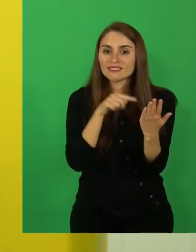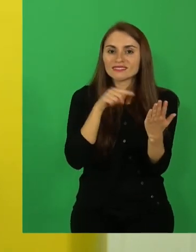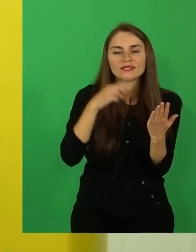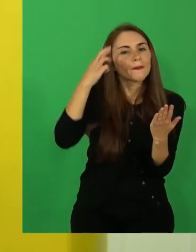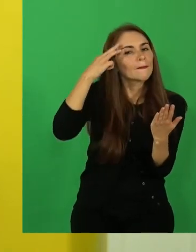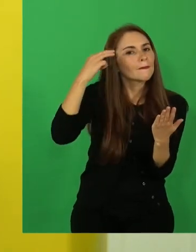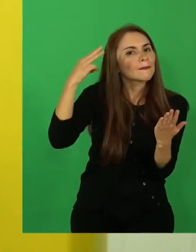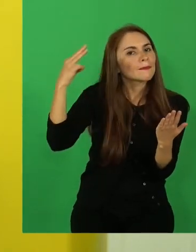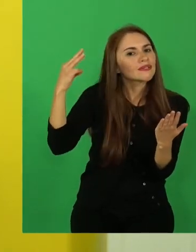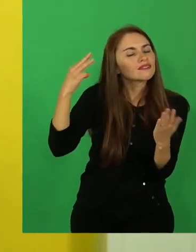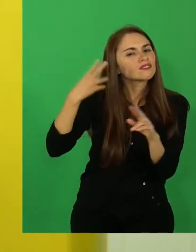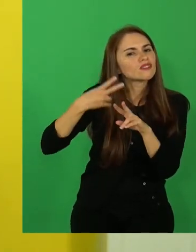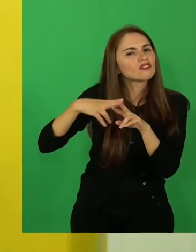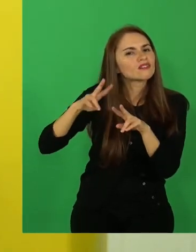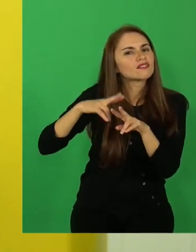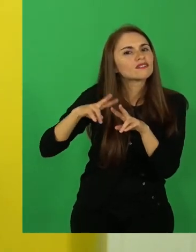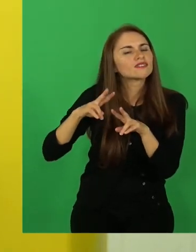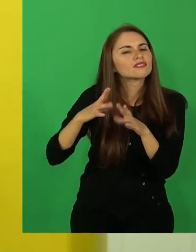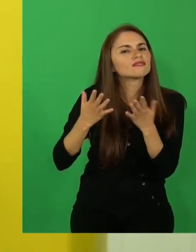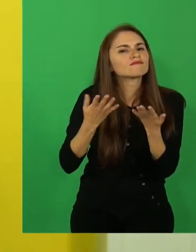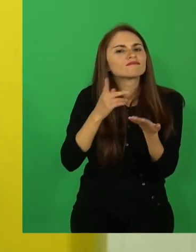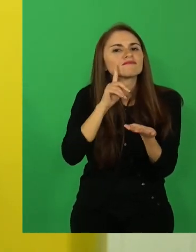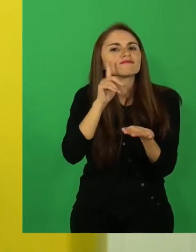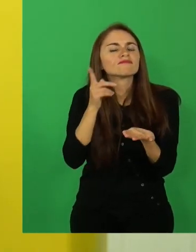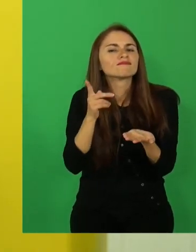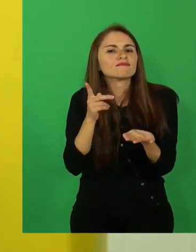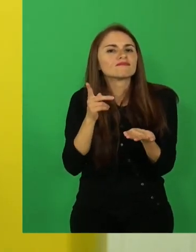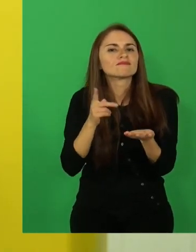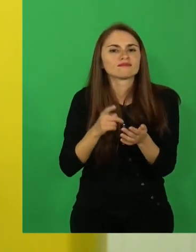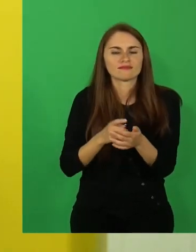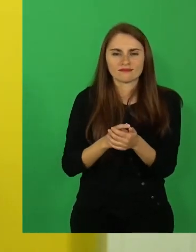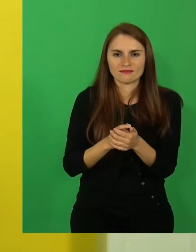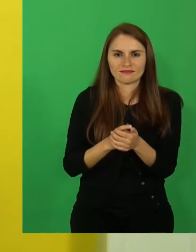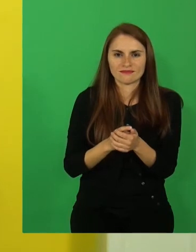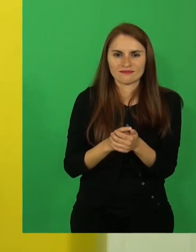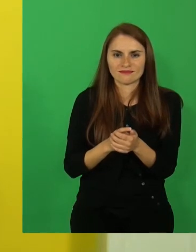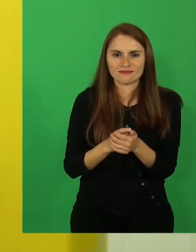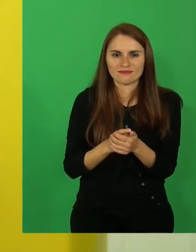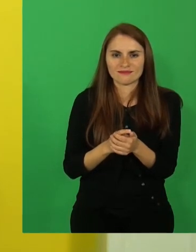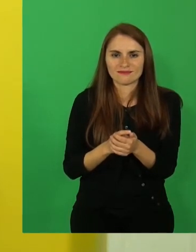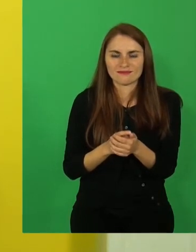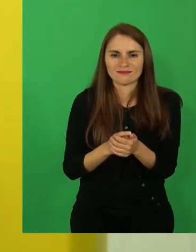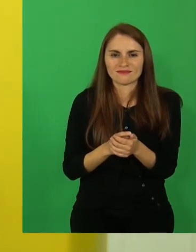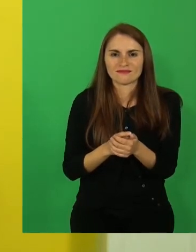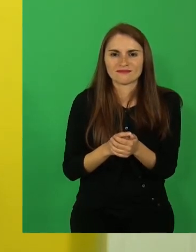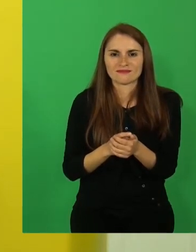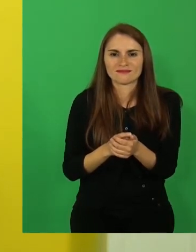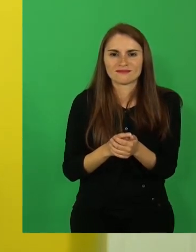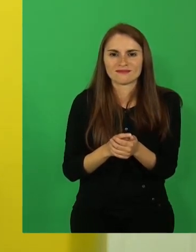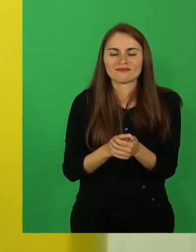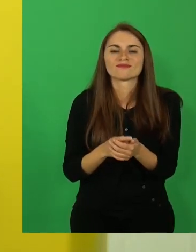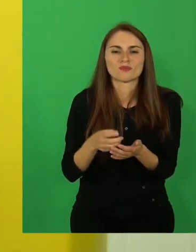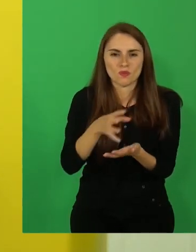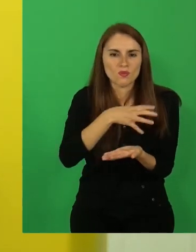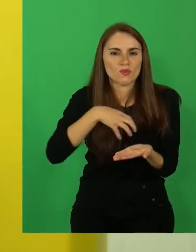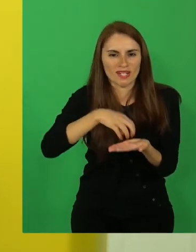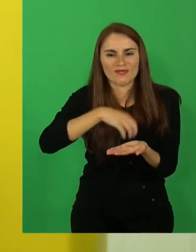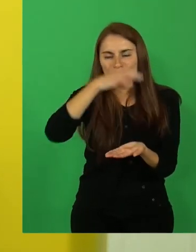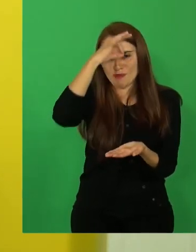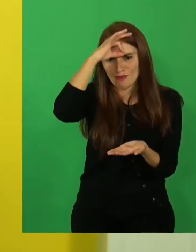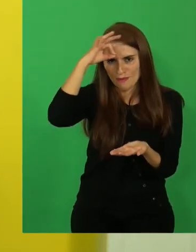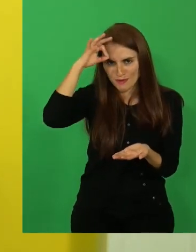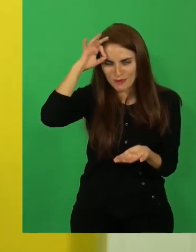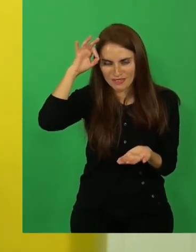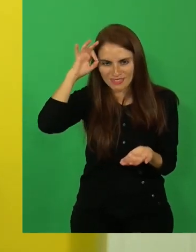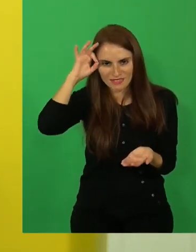creado por el pueblo mapuche